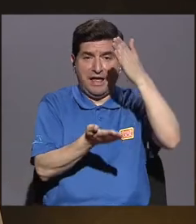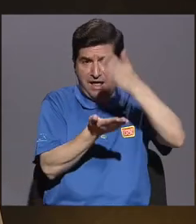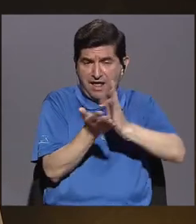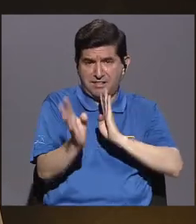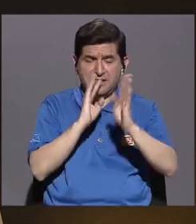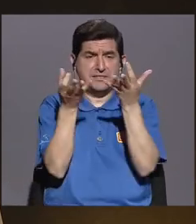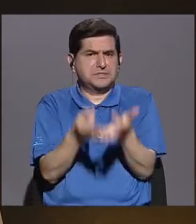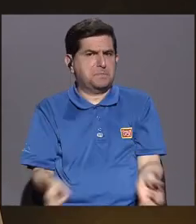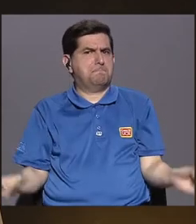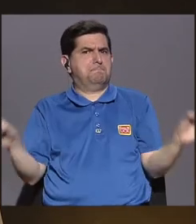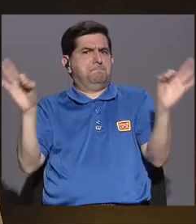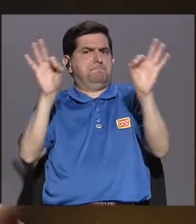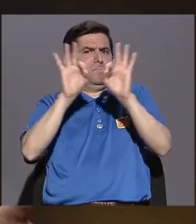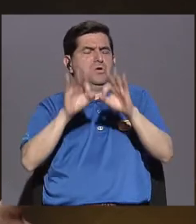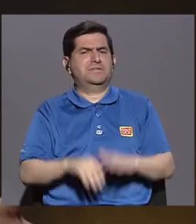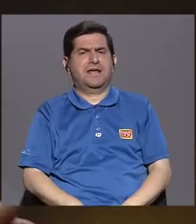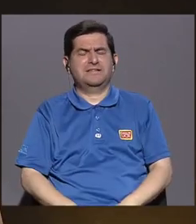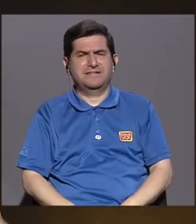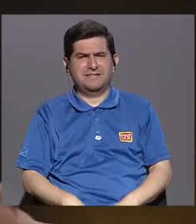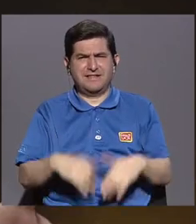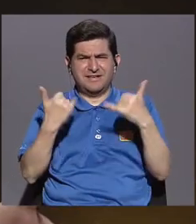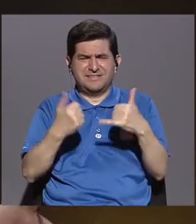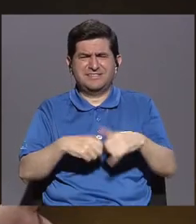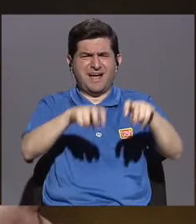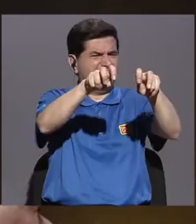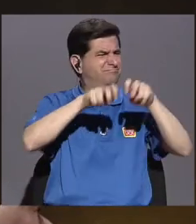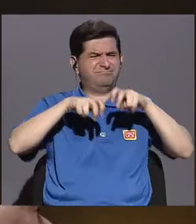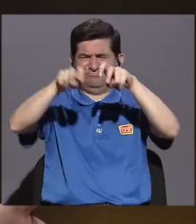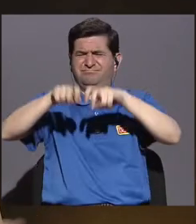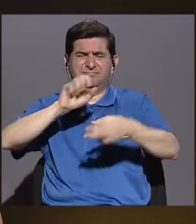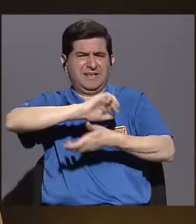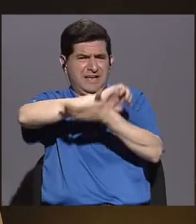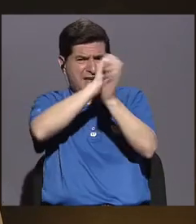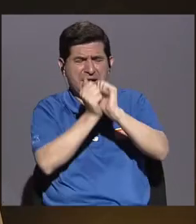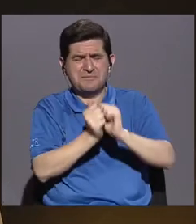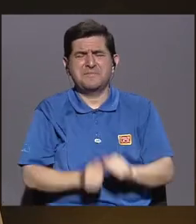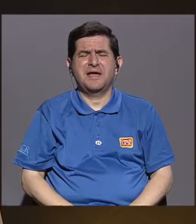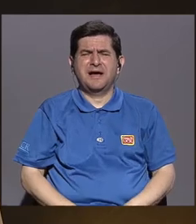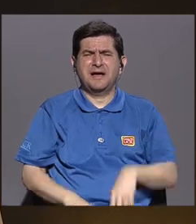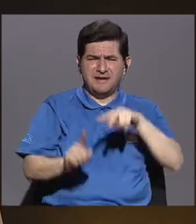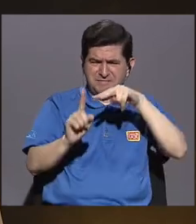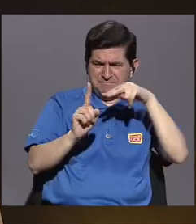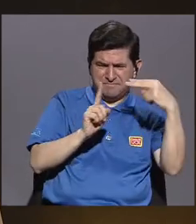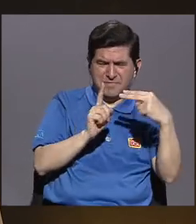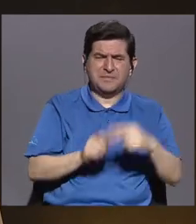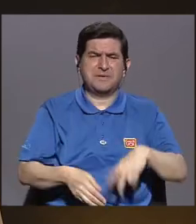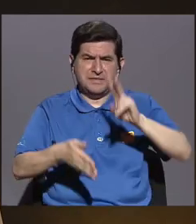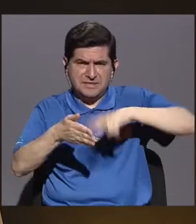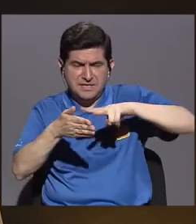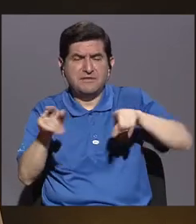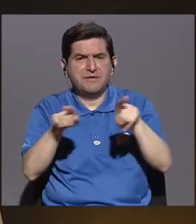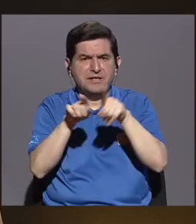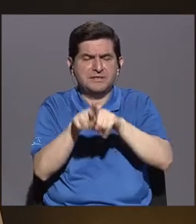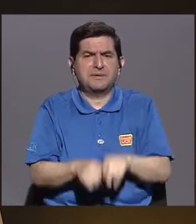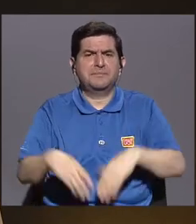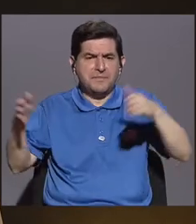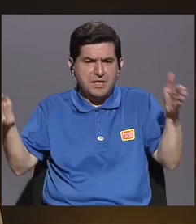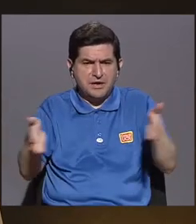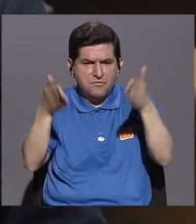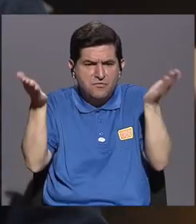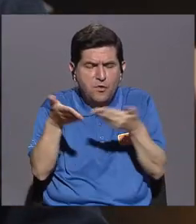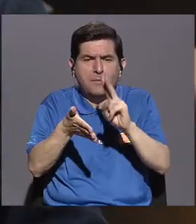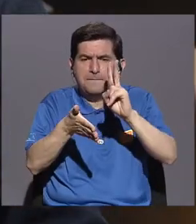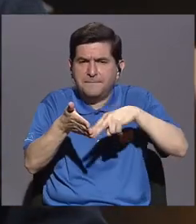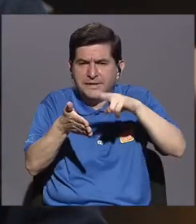hablábamos sobre la importancia de romper filas y reinventar el paradigma de la lectura y también del fomento de la